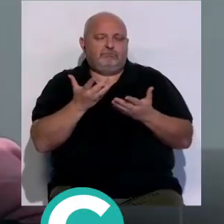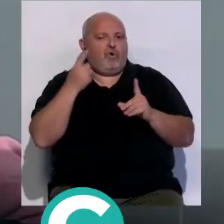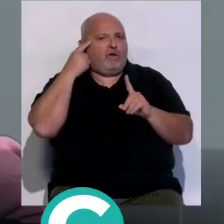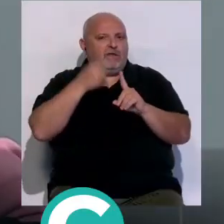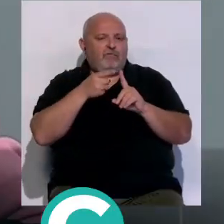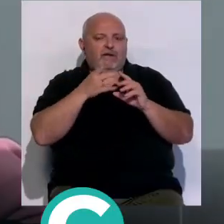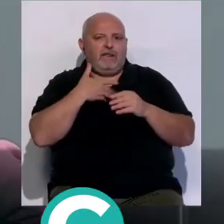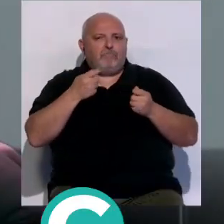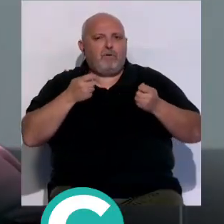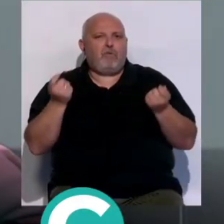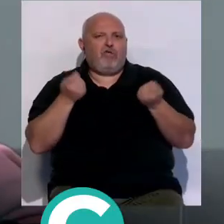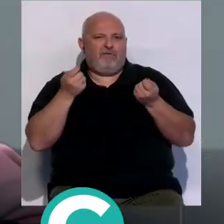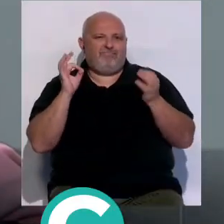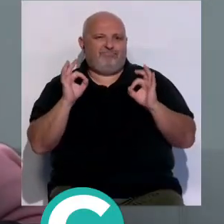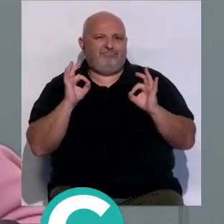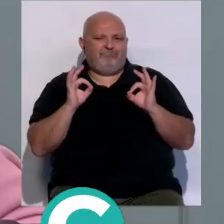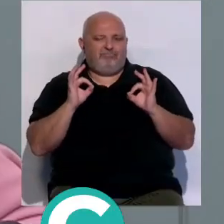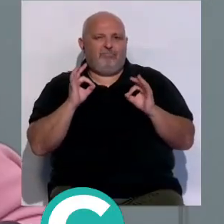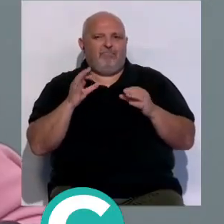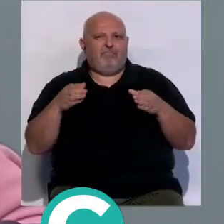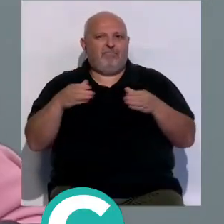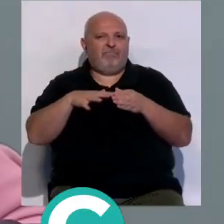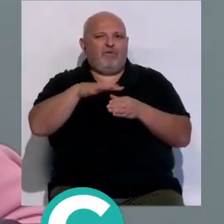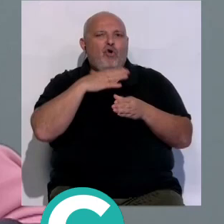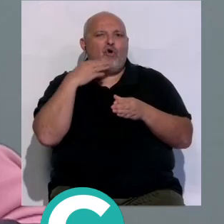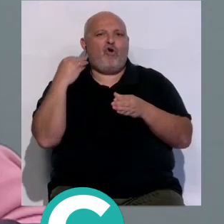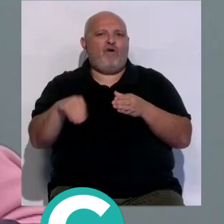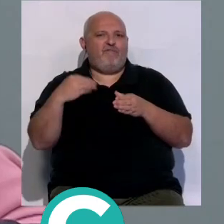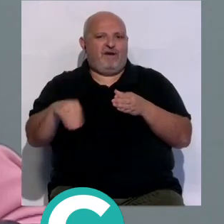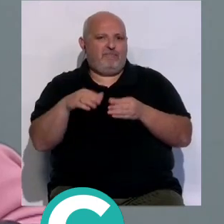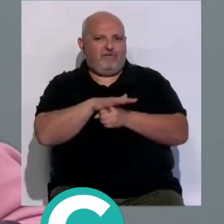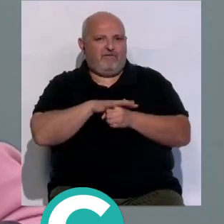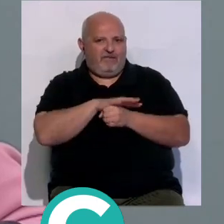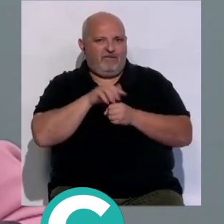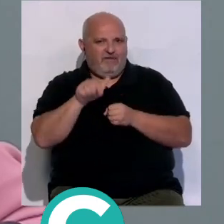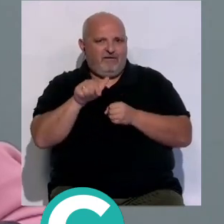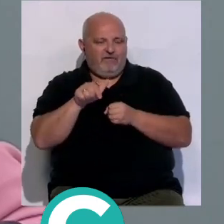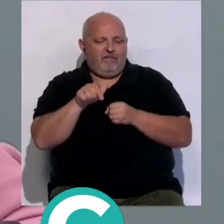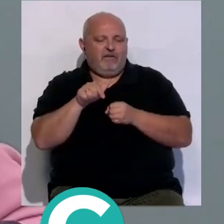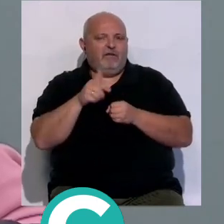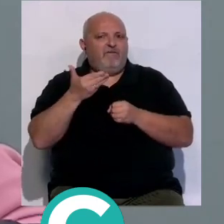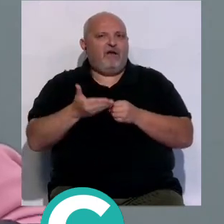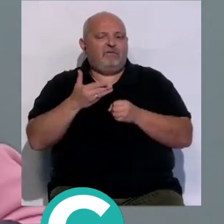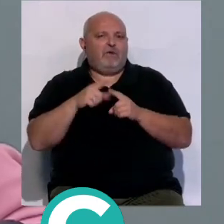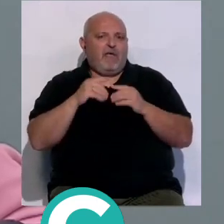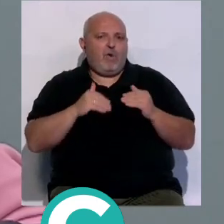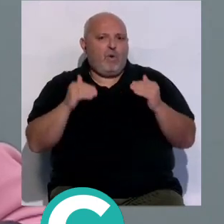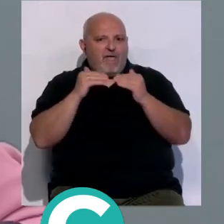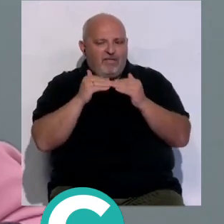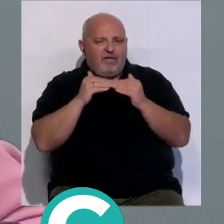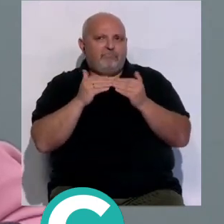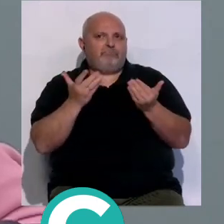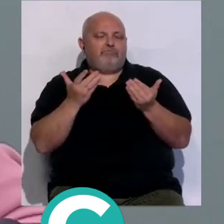un objetivo que queremos promocionar dentro de la población más joven de nuestra provincia pues valores de igualdad